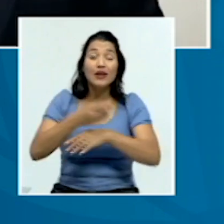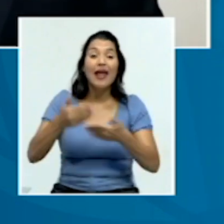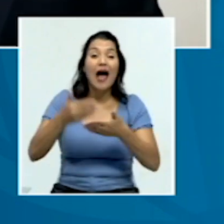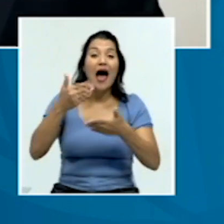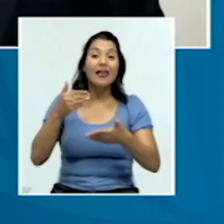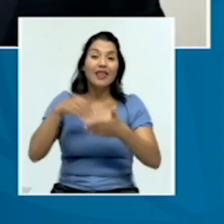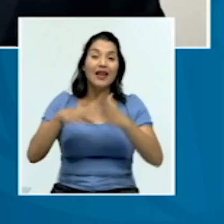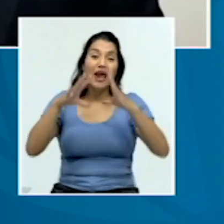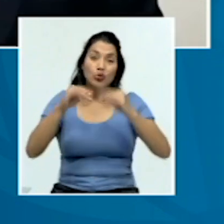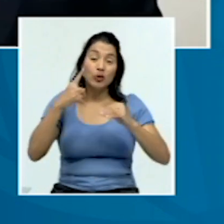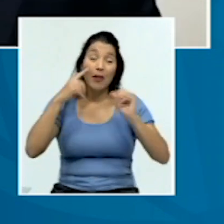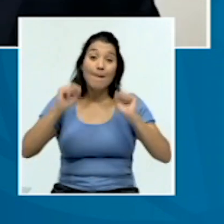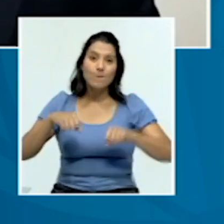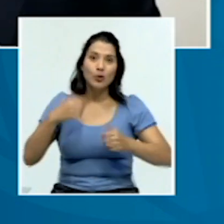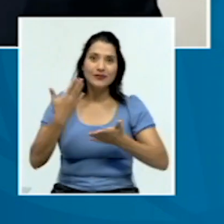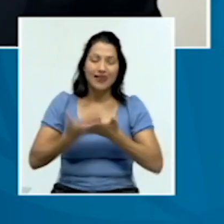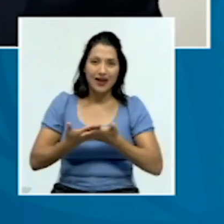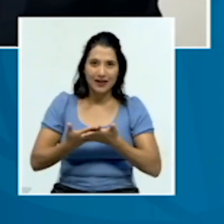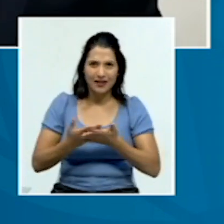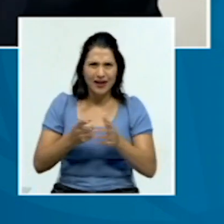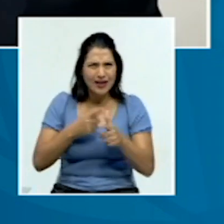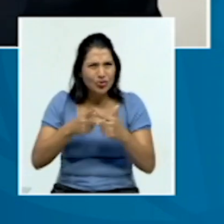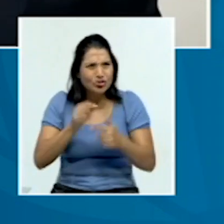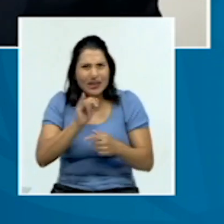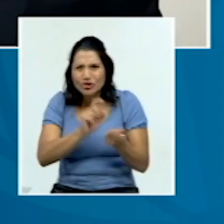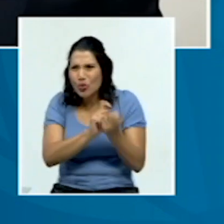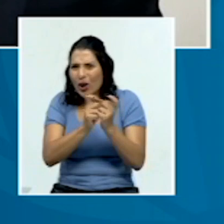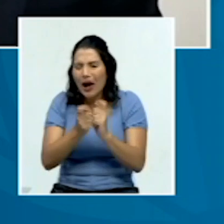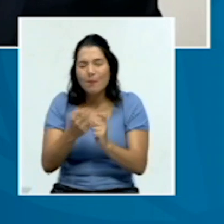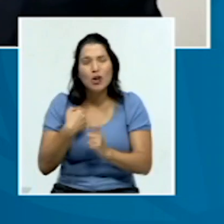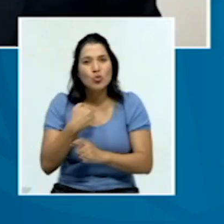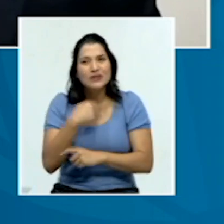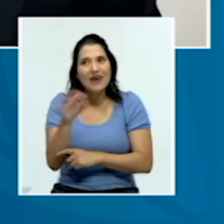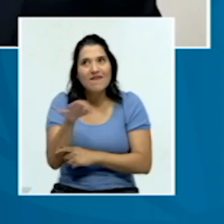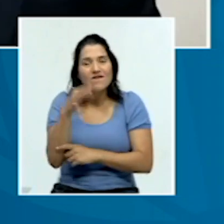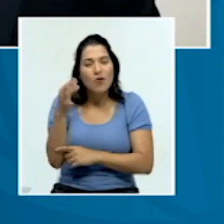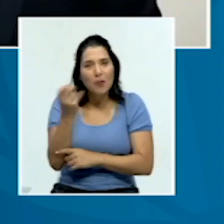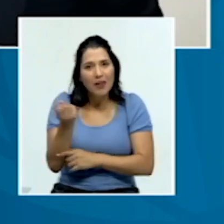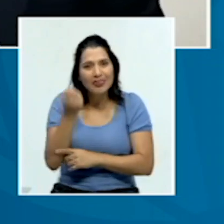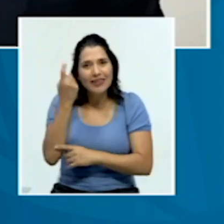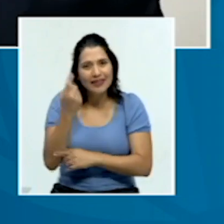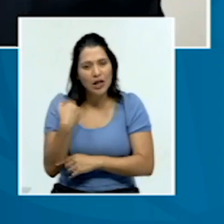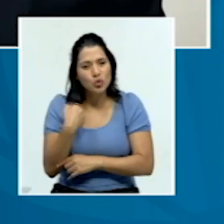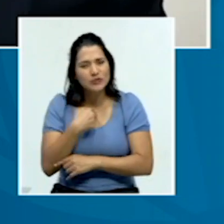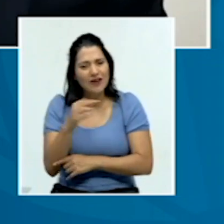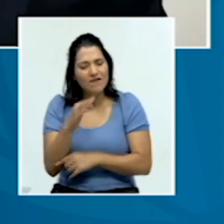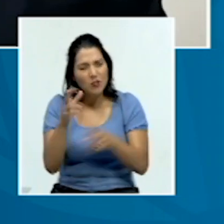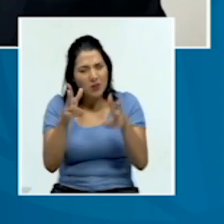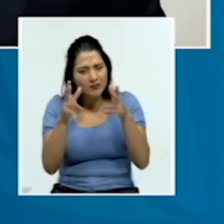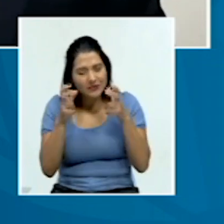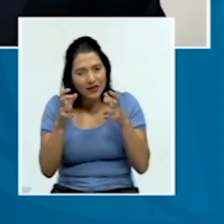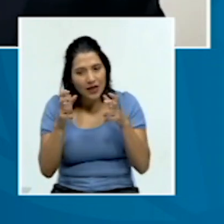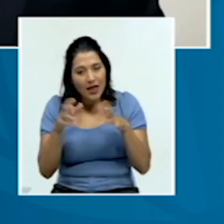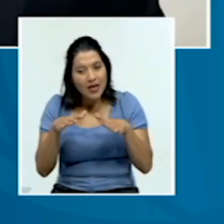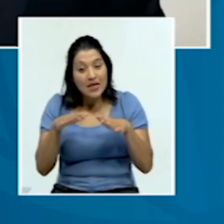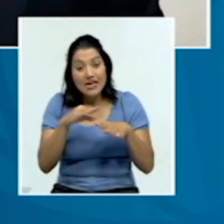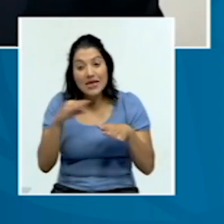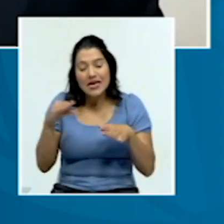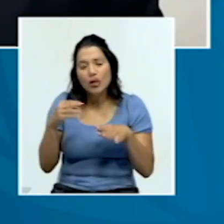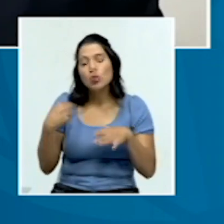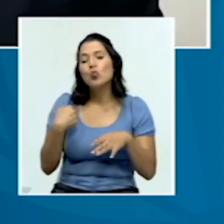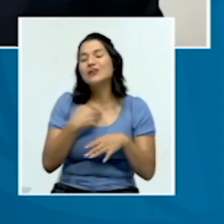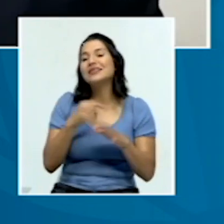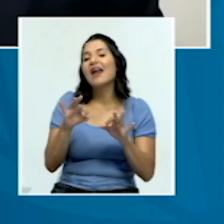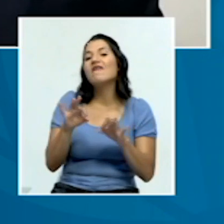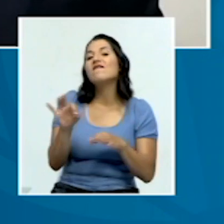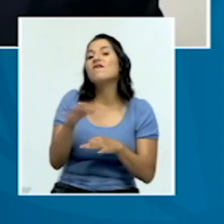noche para poder asistir. Esto obviamente cambia toda la perspectiva de cómo estamos formando a nuestros estudiantes y de